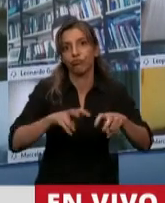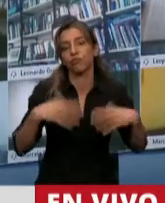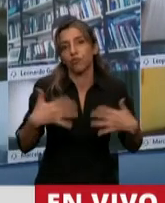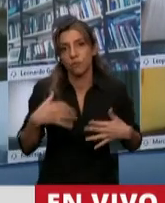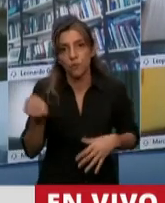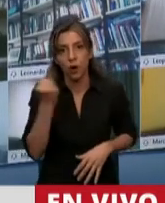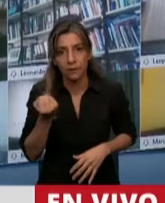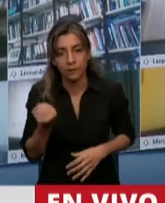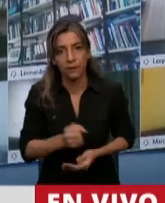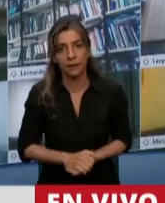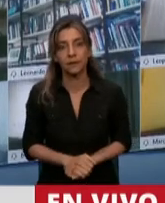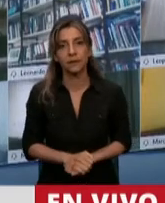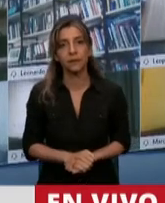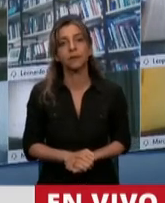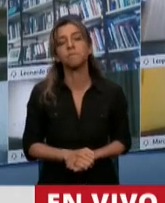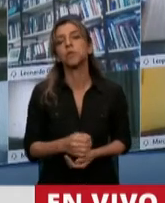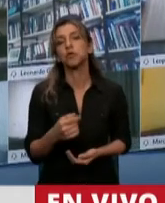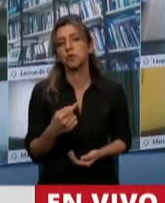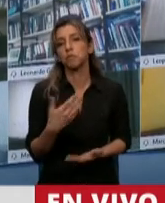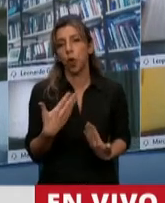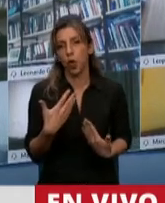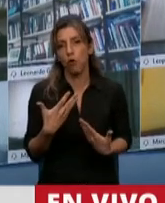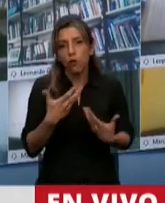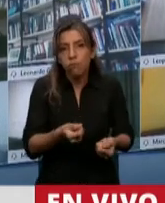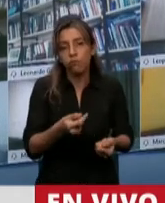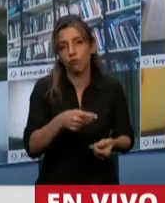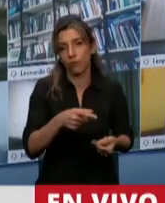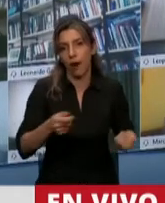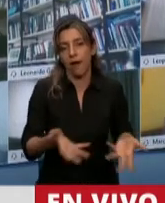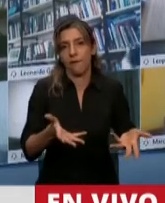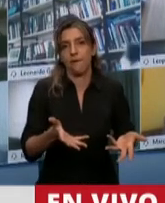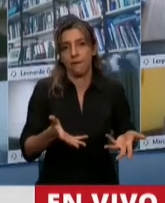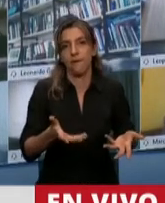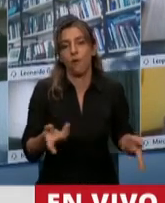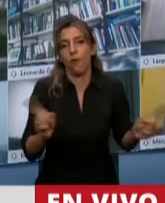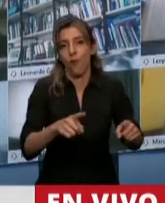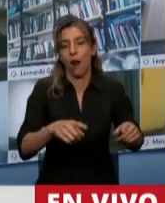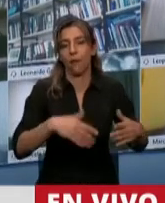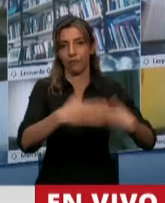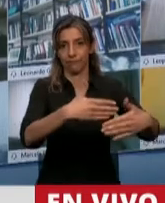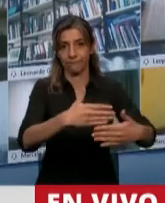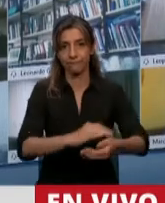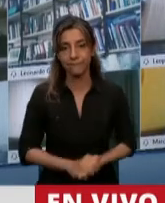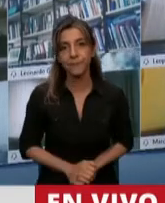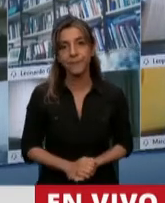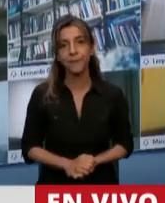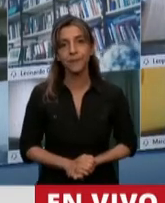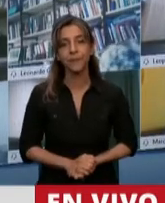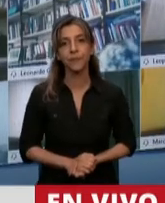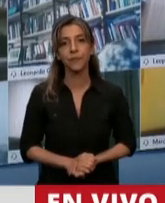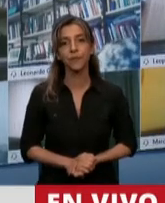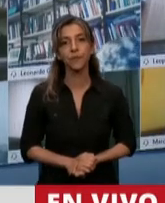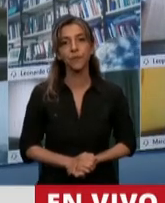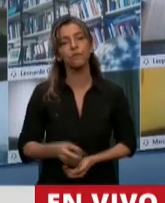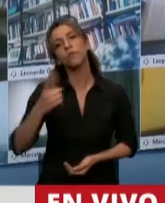que logre esa recuperación, que ayude a esa recuperación. Me parece que no nos tenemos que